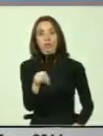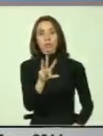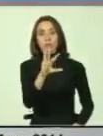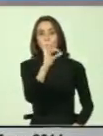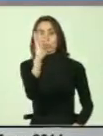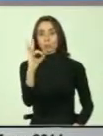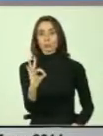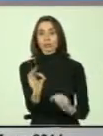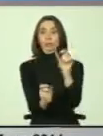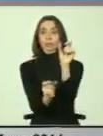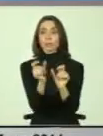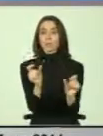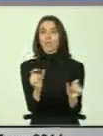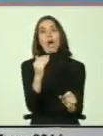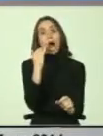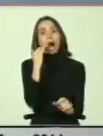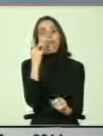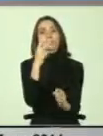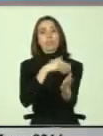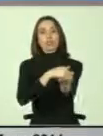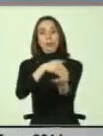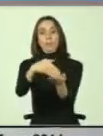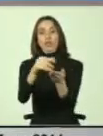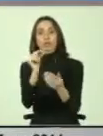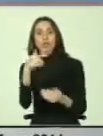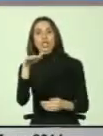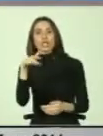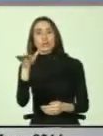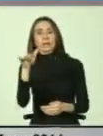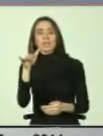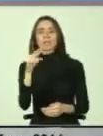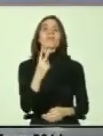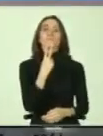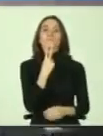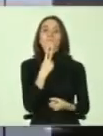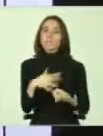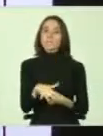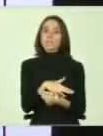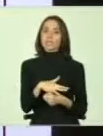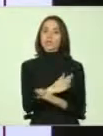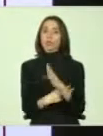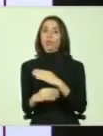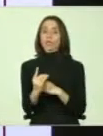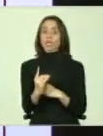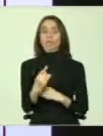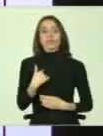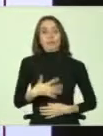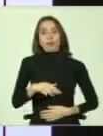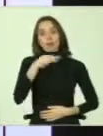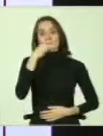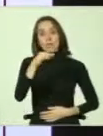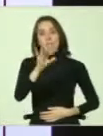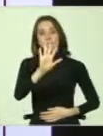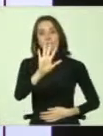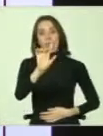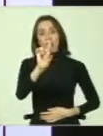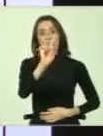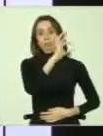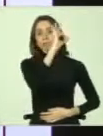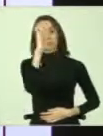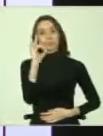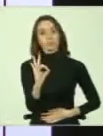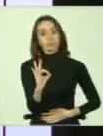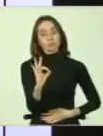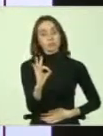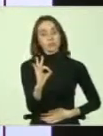de personas, es decir, alrededor de 2 millones y fracción, viven en situación de discapacidad. Y lo que les comentaba, el 51%,